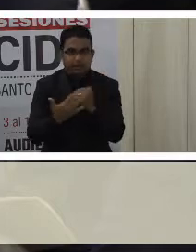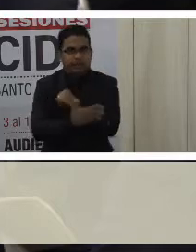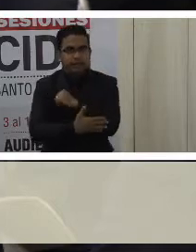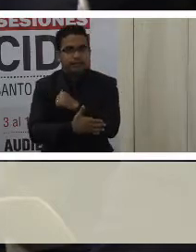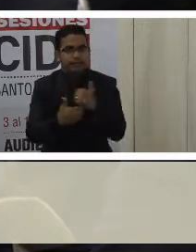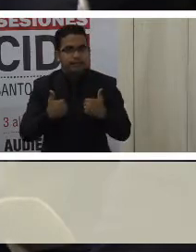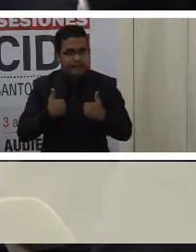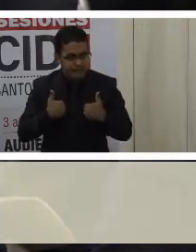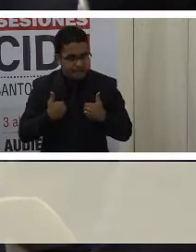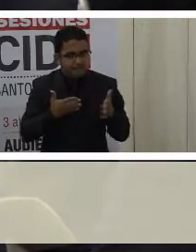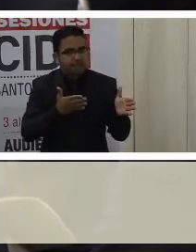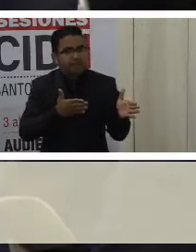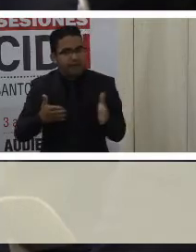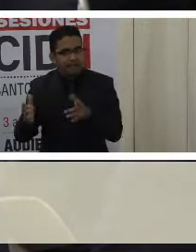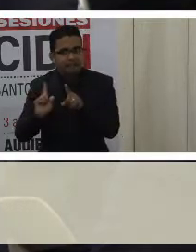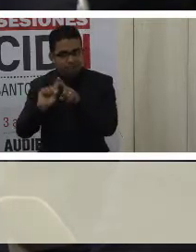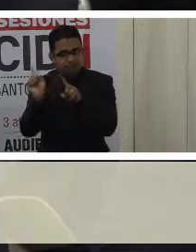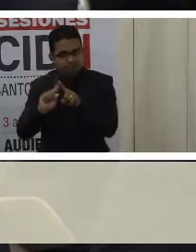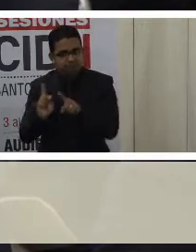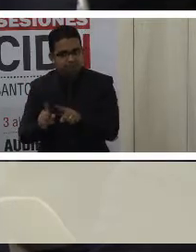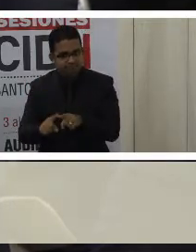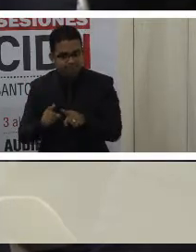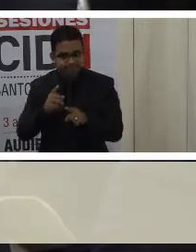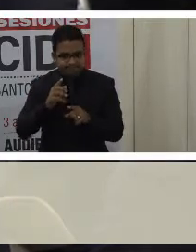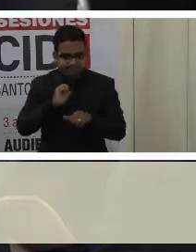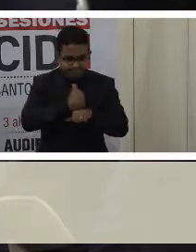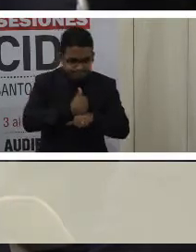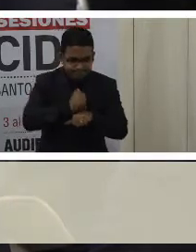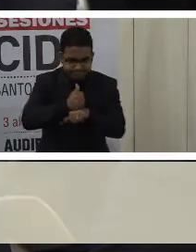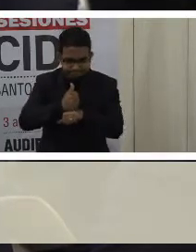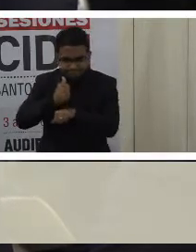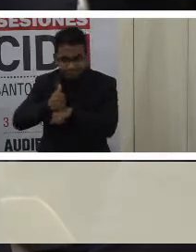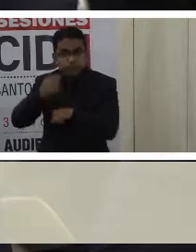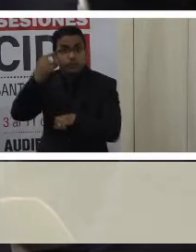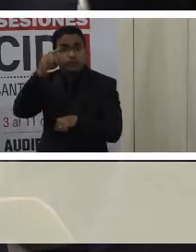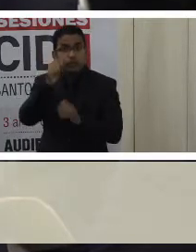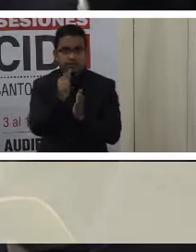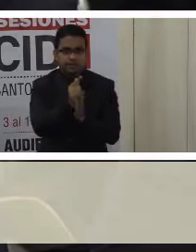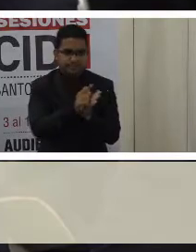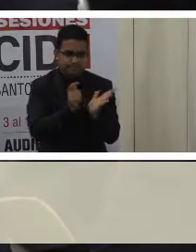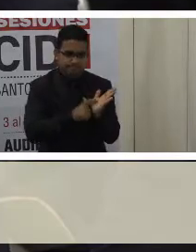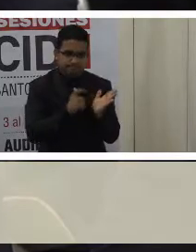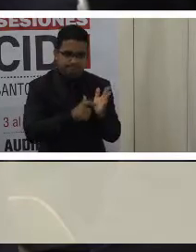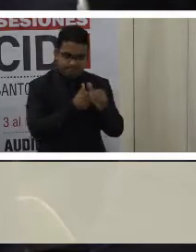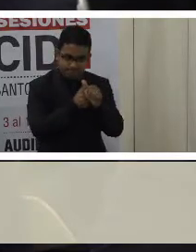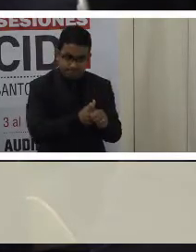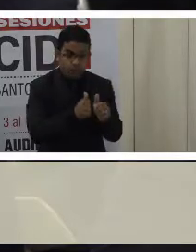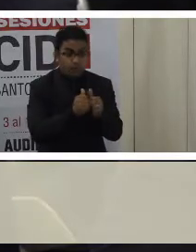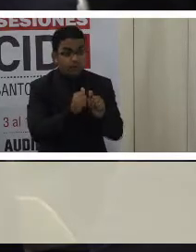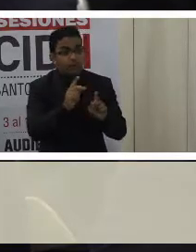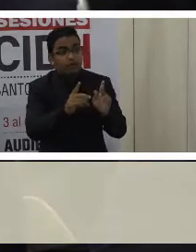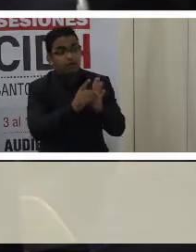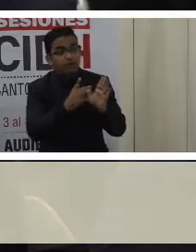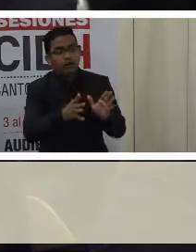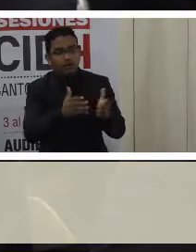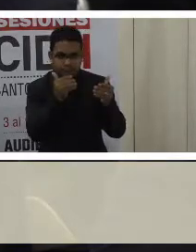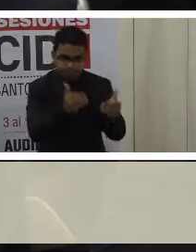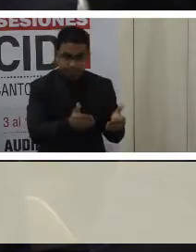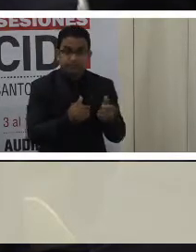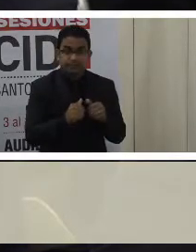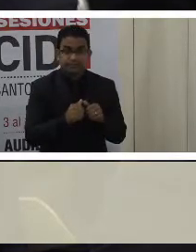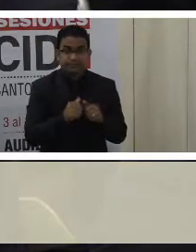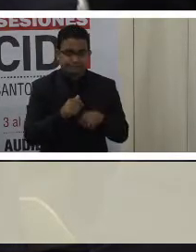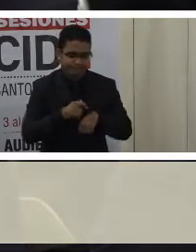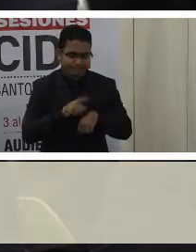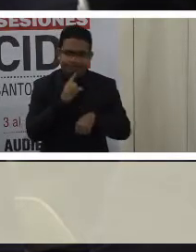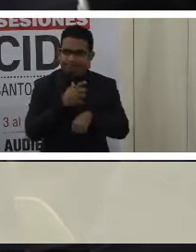medidas concretas para hacer efectivo cada uno de esos derechos consagrados a las personas con discapacidad. Por razones de tiempo, voy a hacer